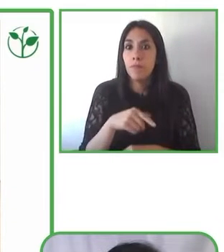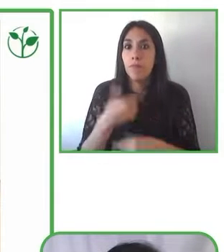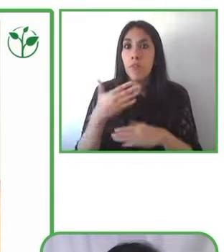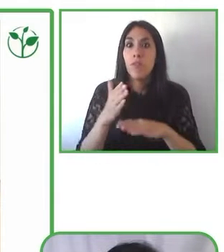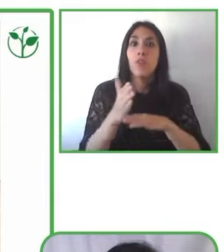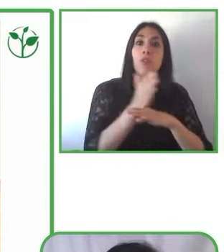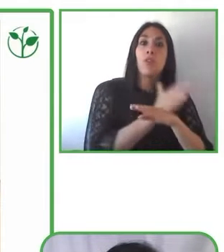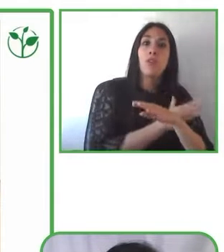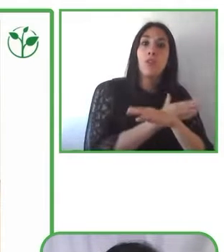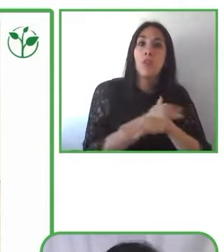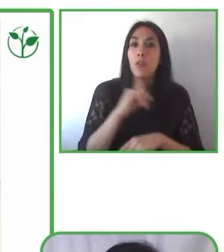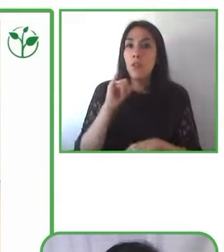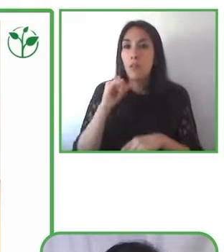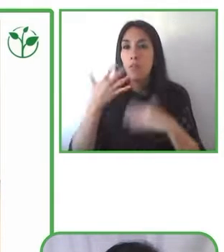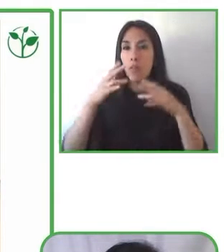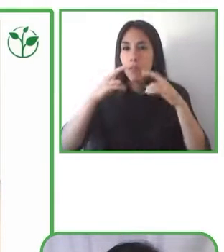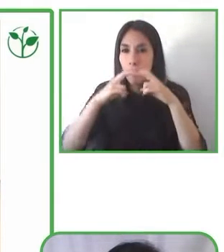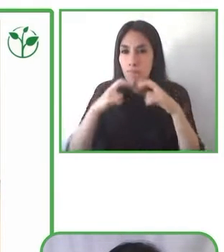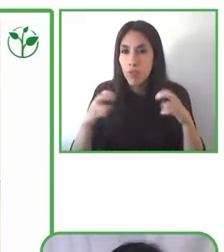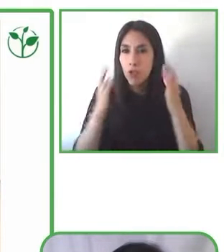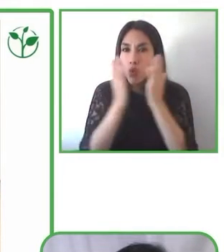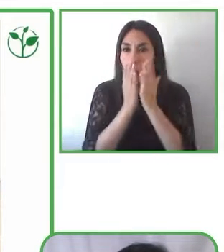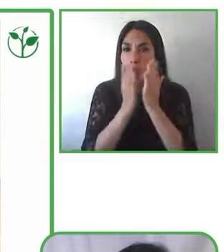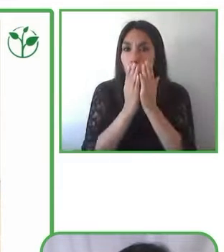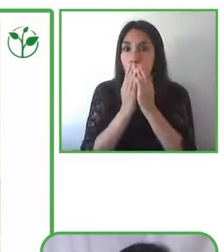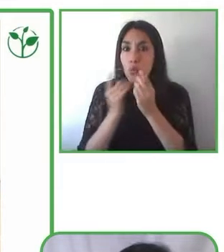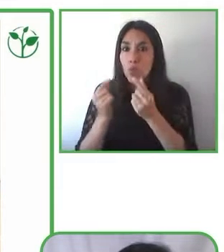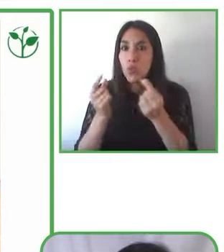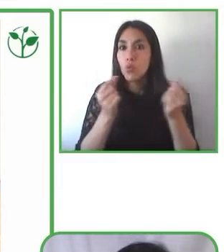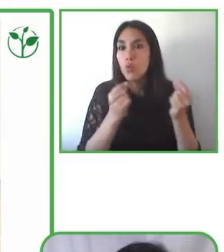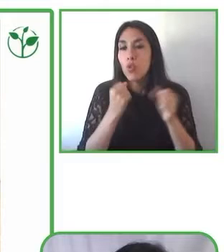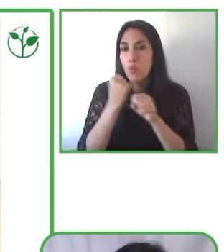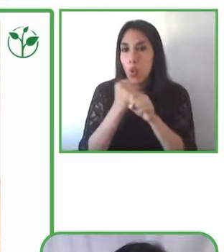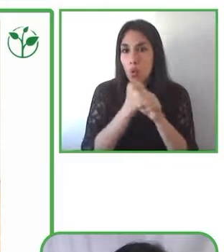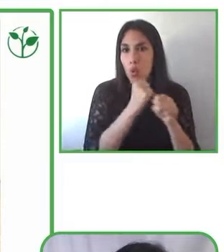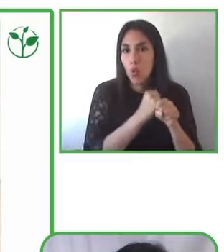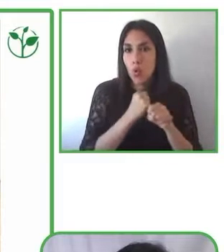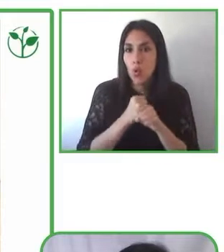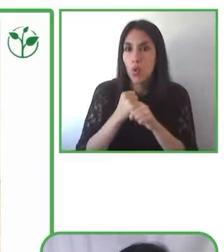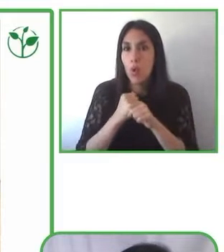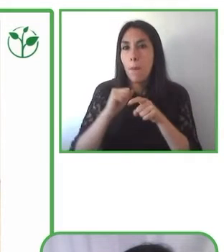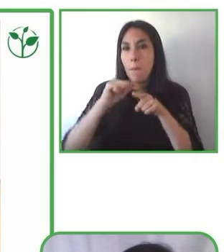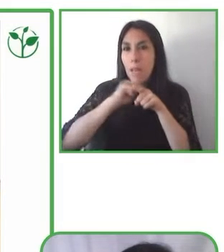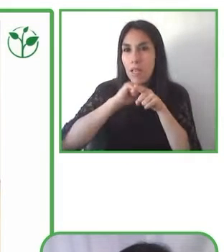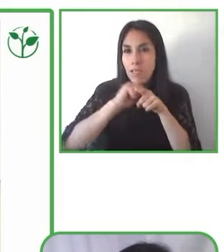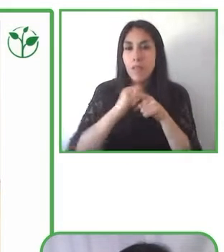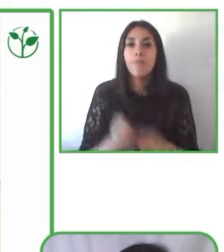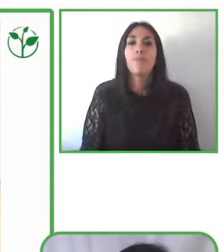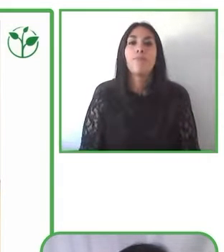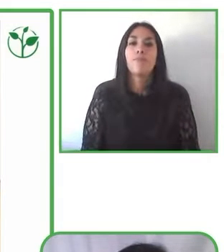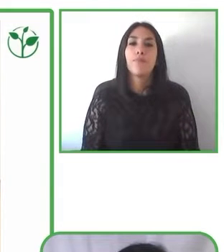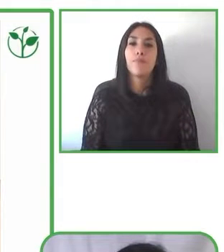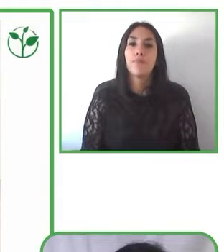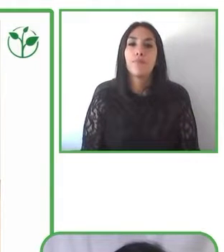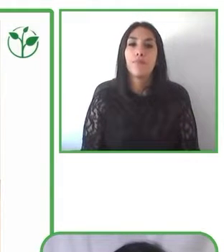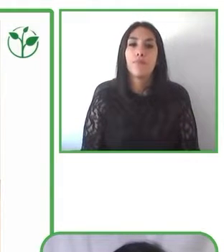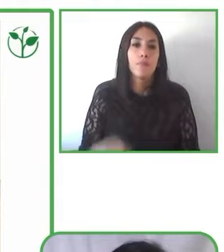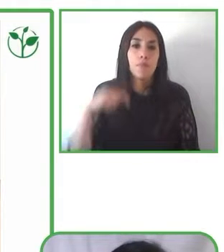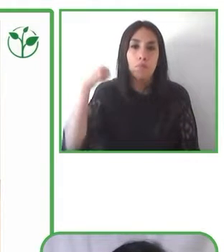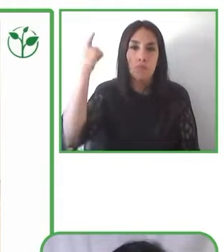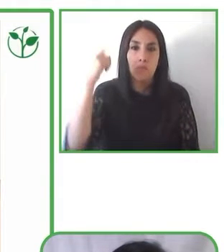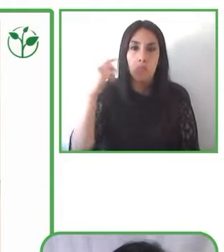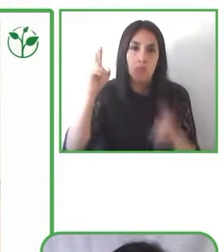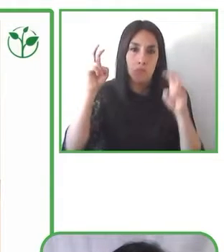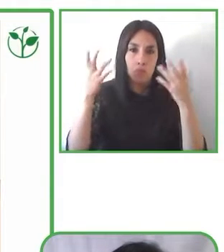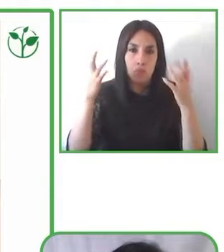comienzan a generar los trabajos prácticos que rondan fundamentalmente en estos temas. Primero, conocer al usuario, cuáles son sus